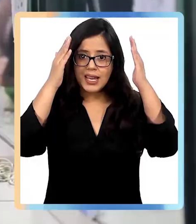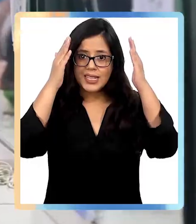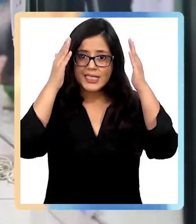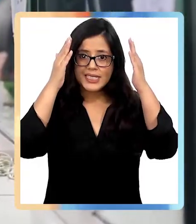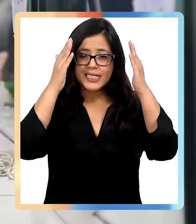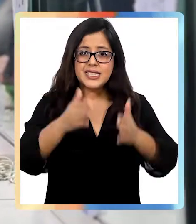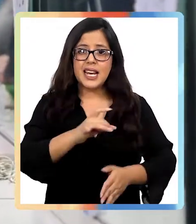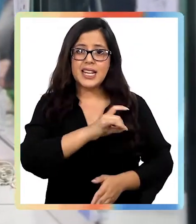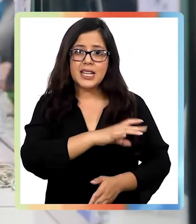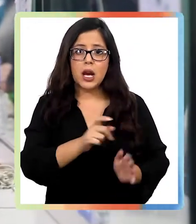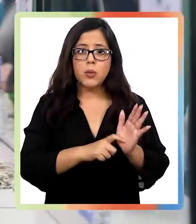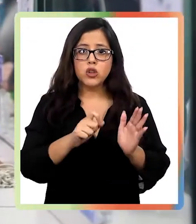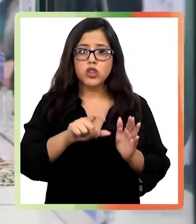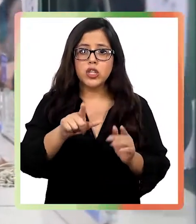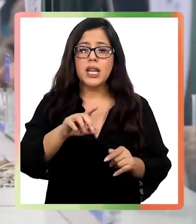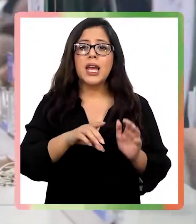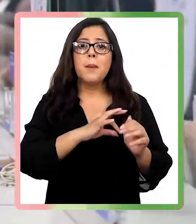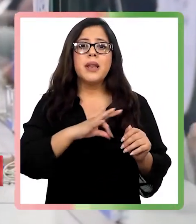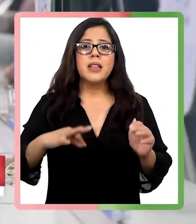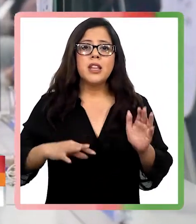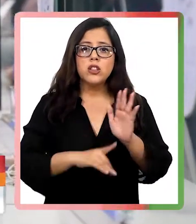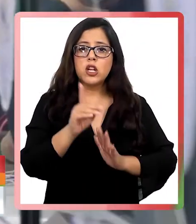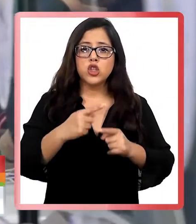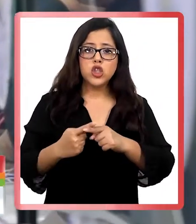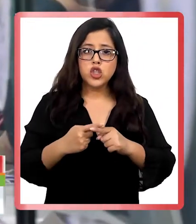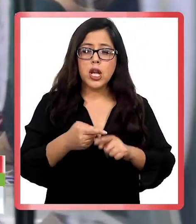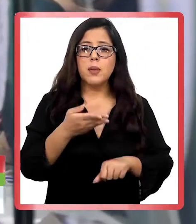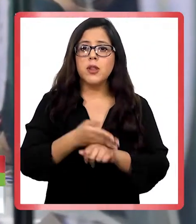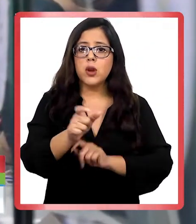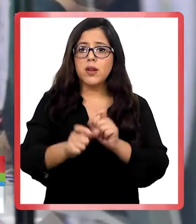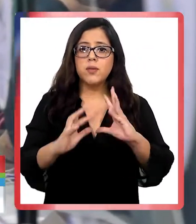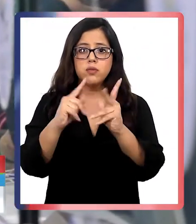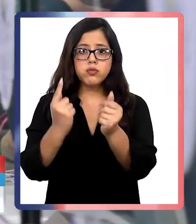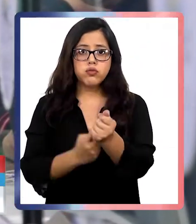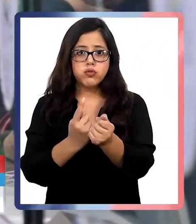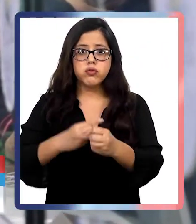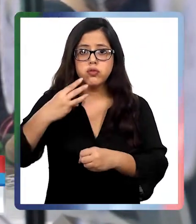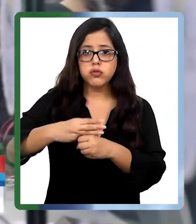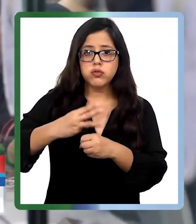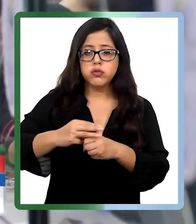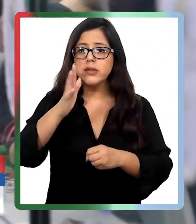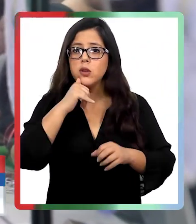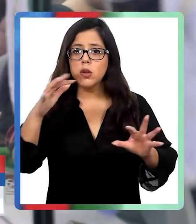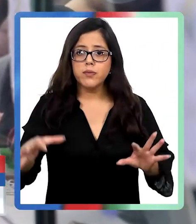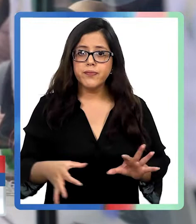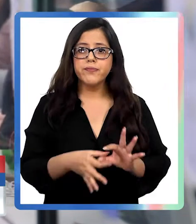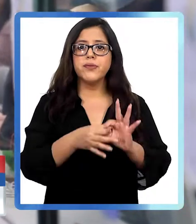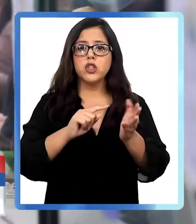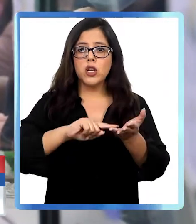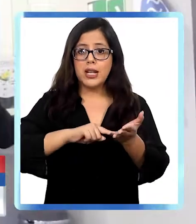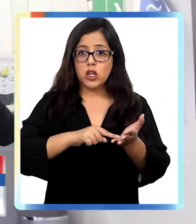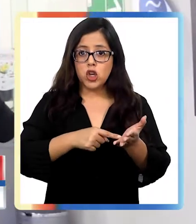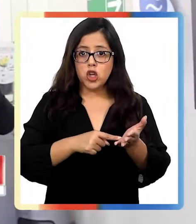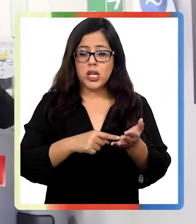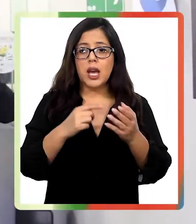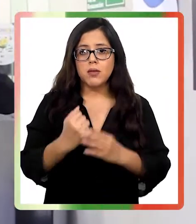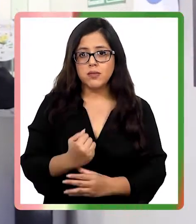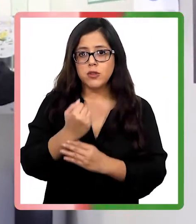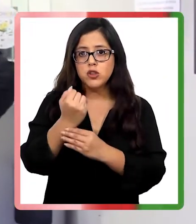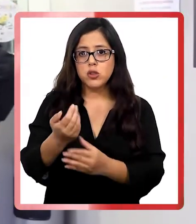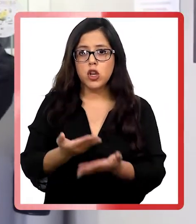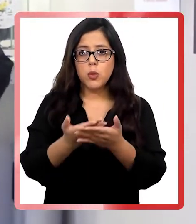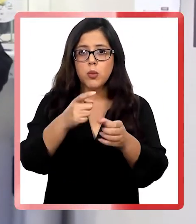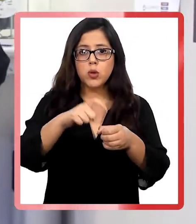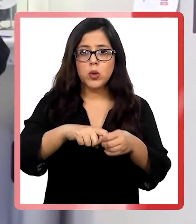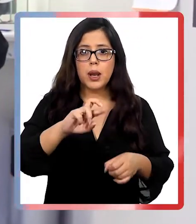Ministerio de Desarrollo Social llamó a las familias de los adultos mayores que no están familiarizados con la tecnología a ayudarlos a postular a la